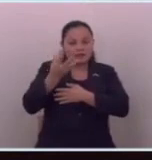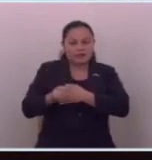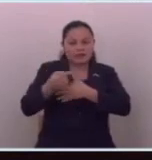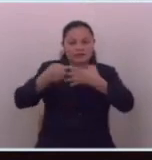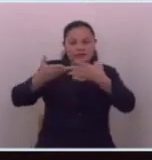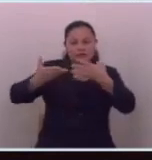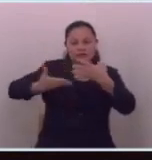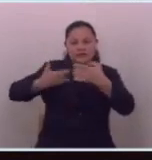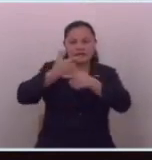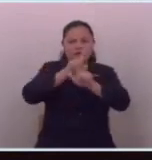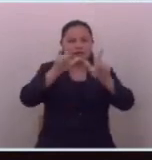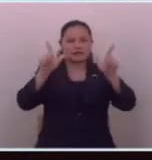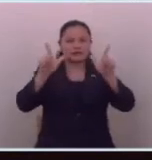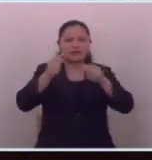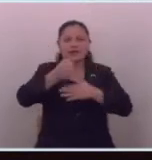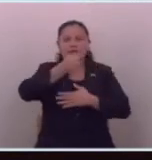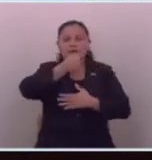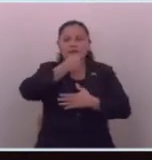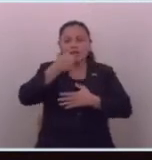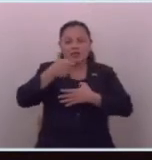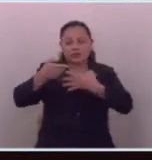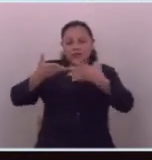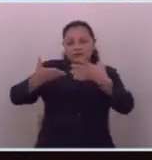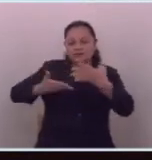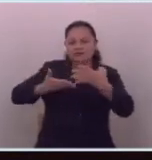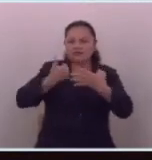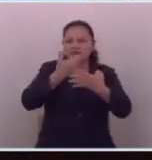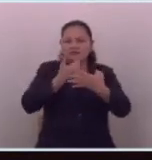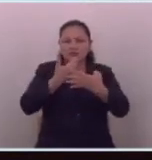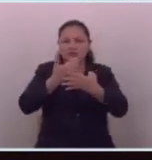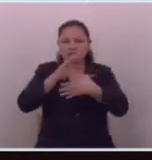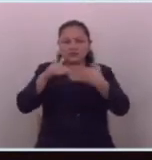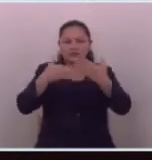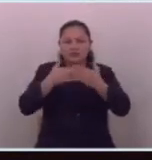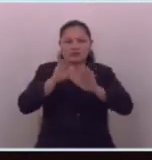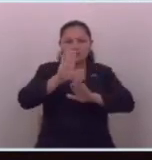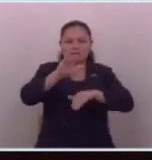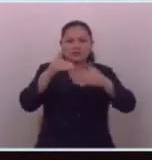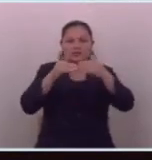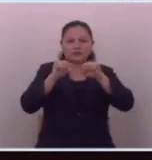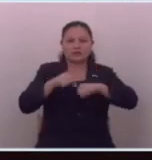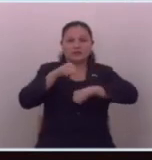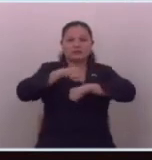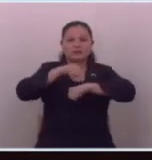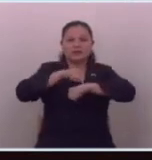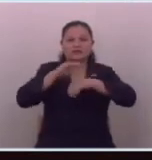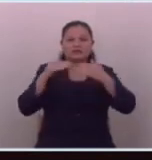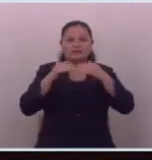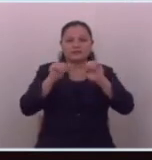a la libertad de prensa derecho que ha sido respetado en este país